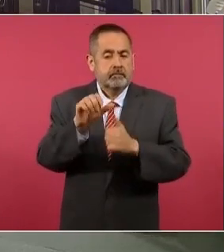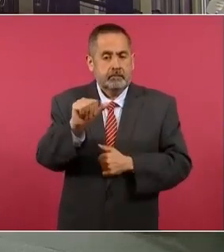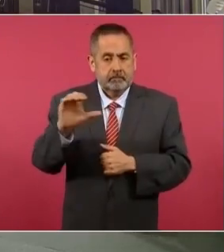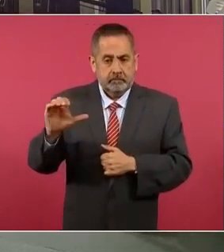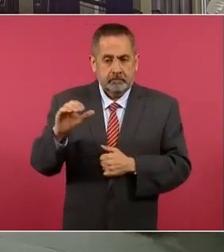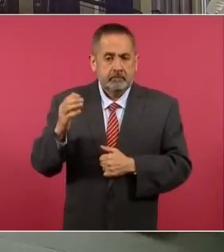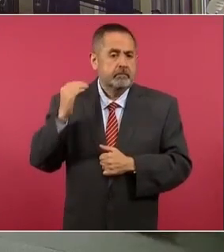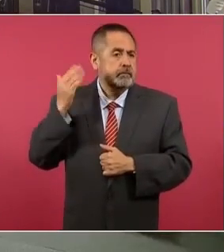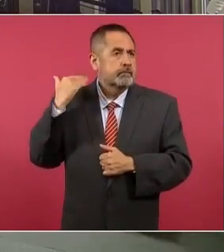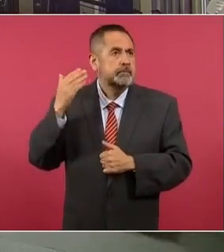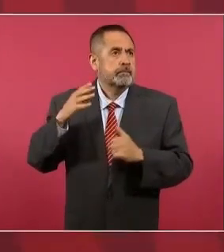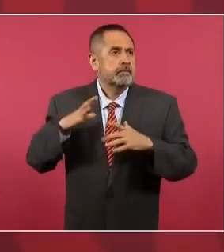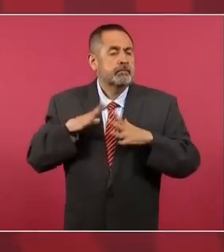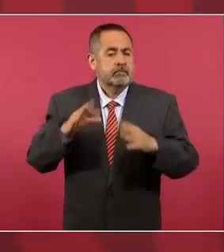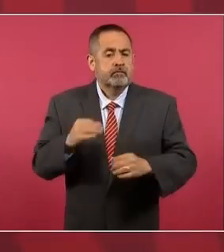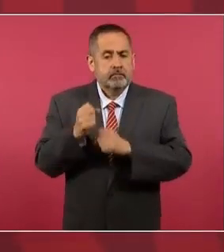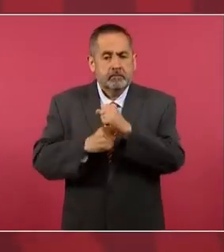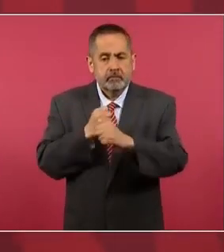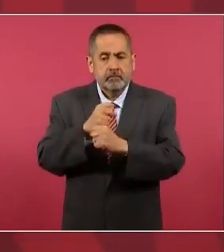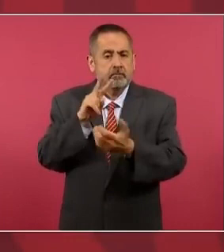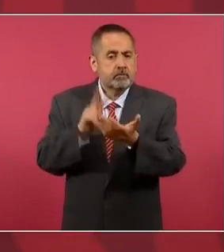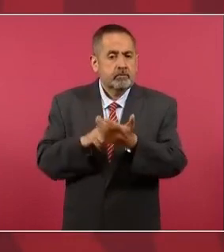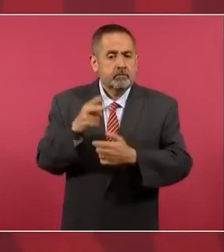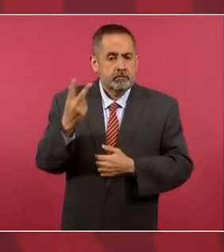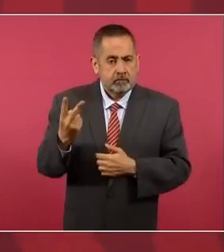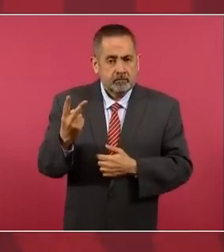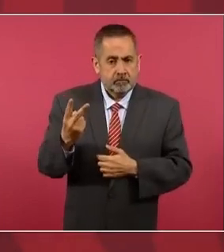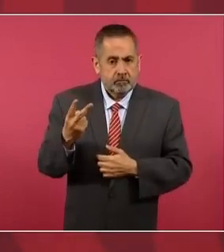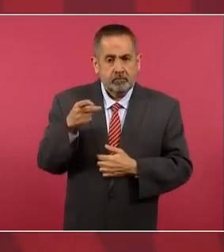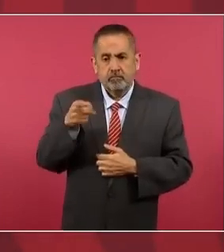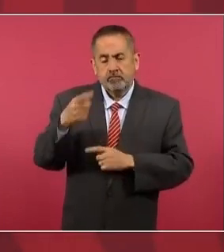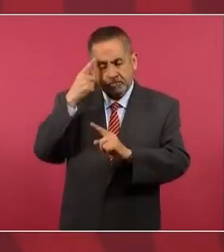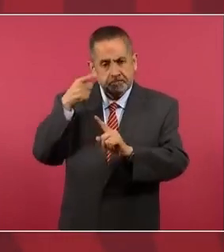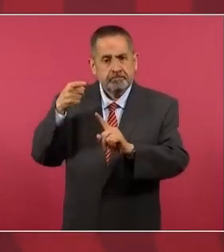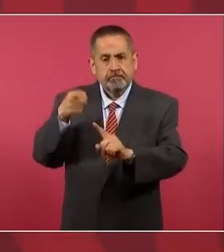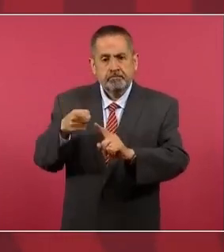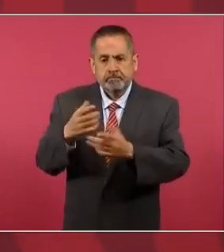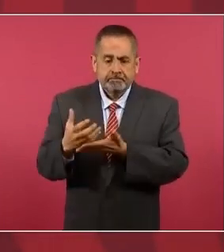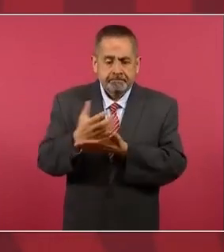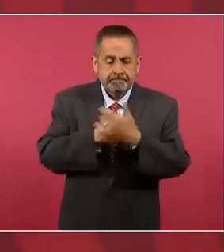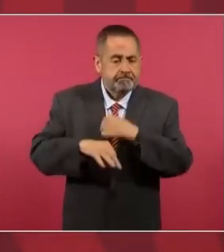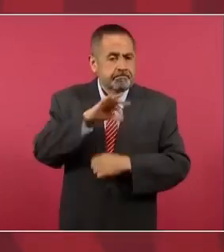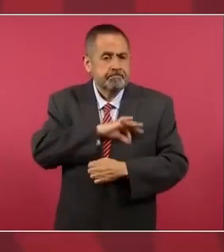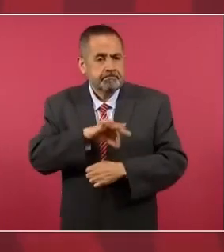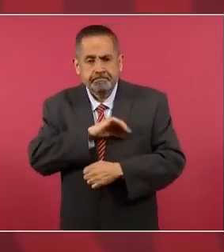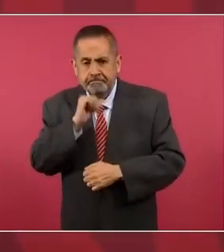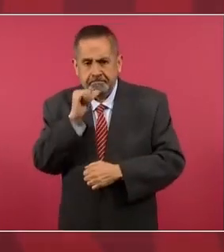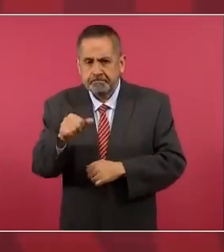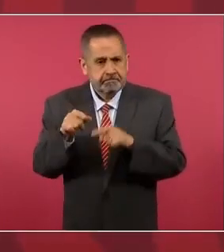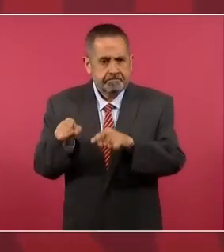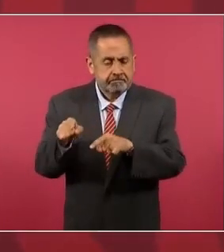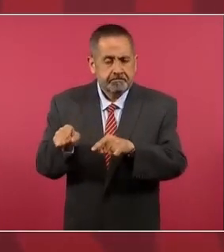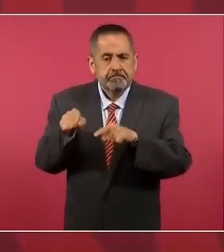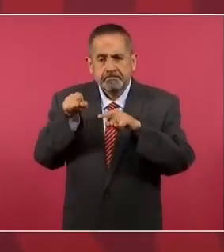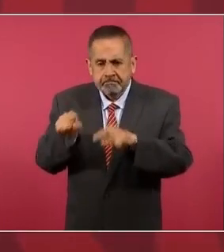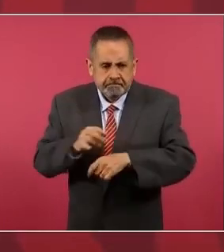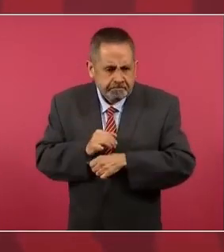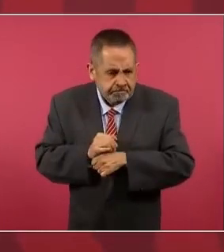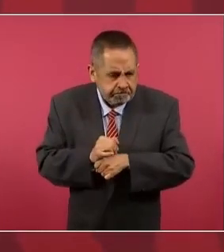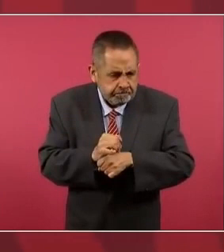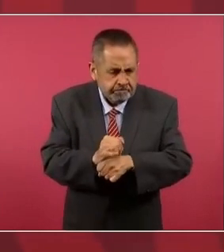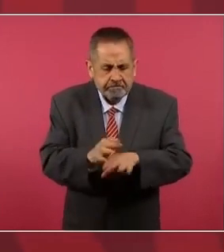en 2002 y esta es con fines no lucrativas, dedicada a la investigación